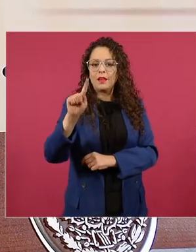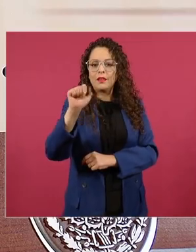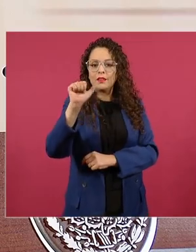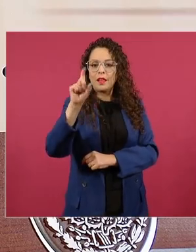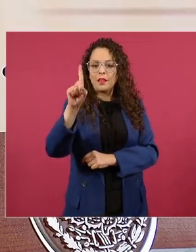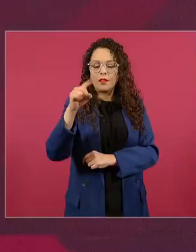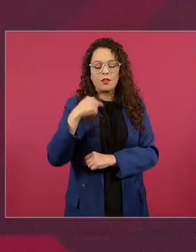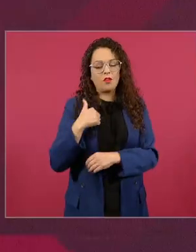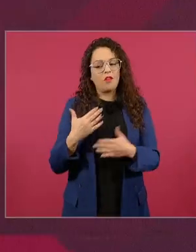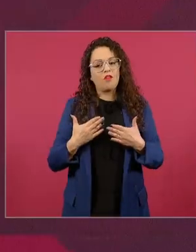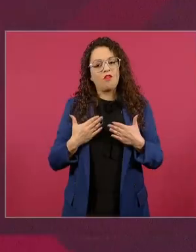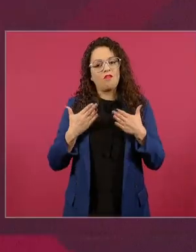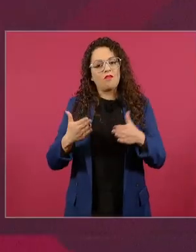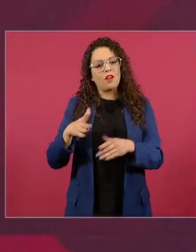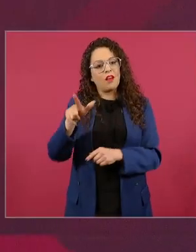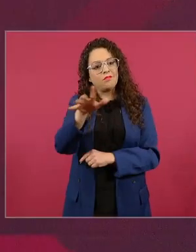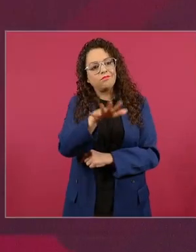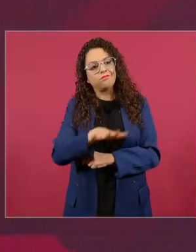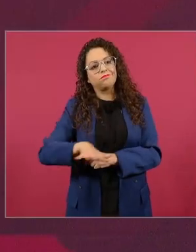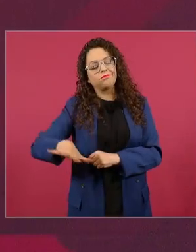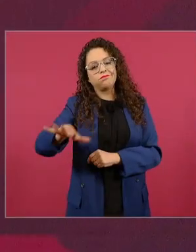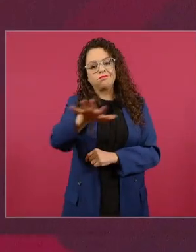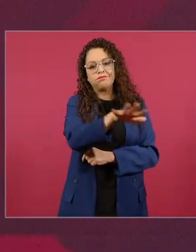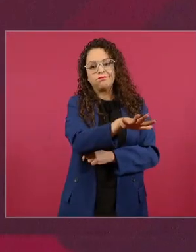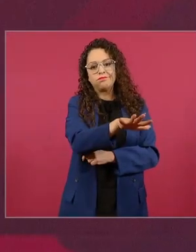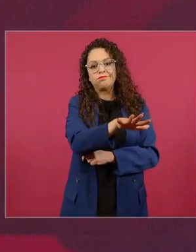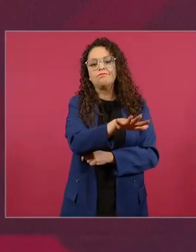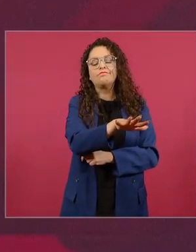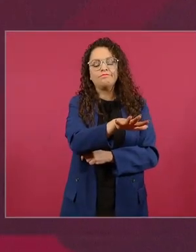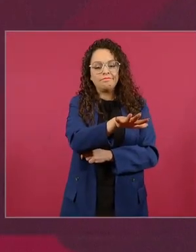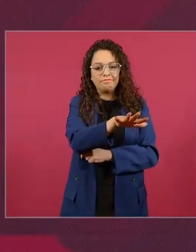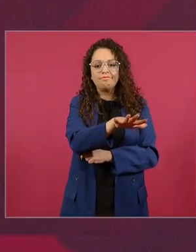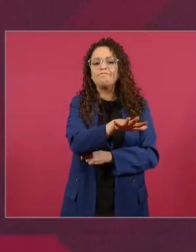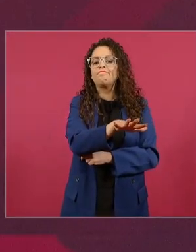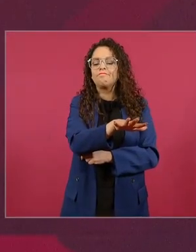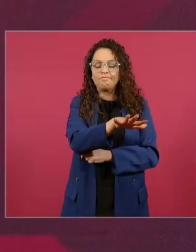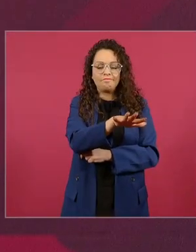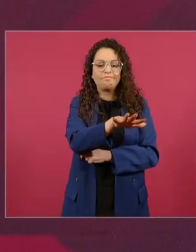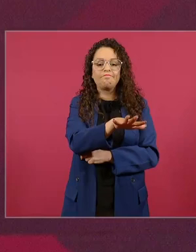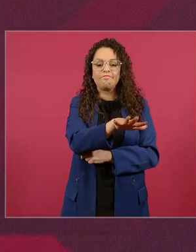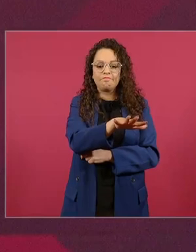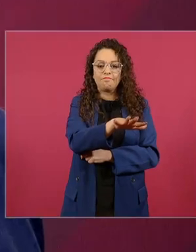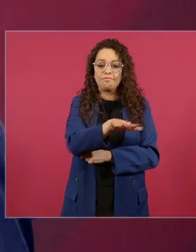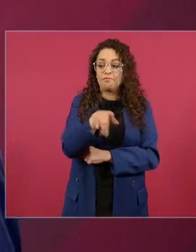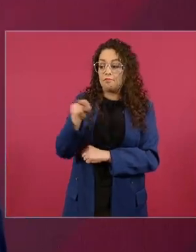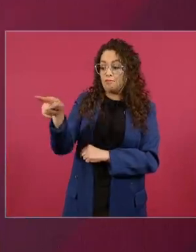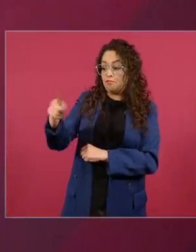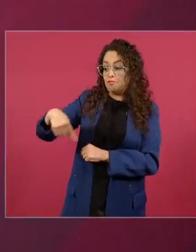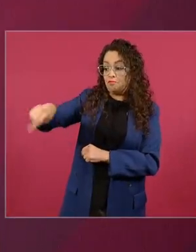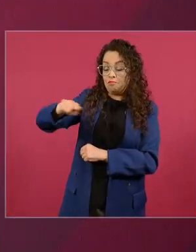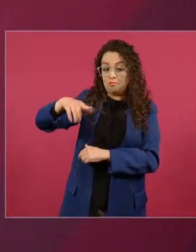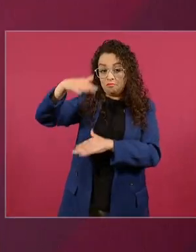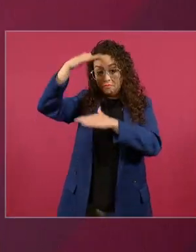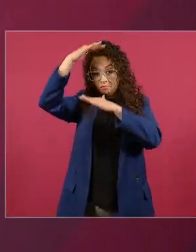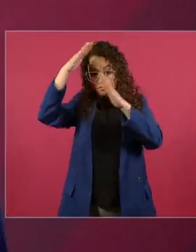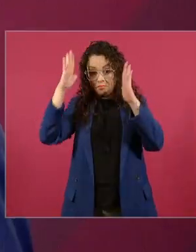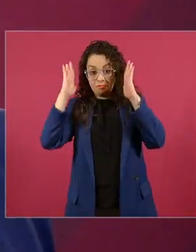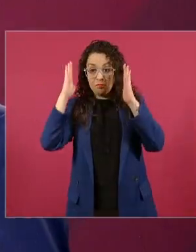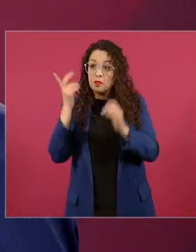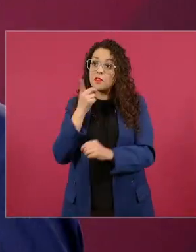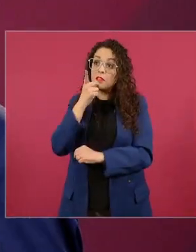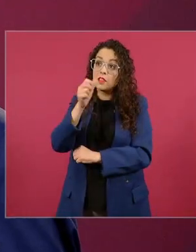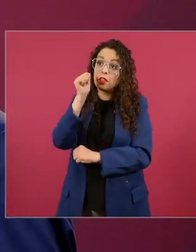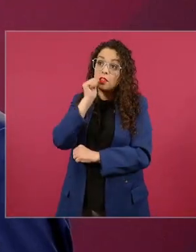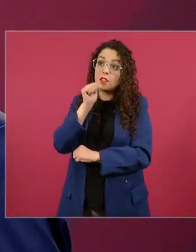creo en lo que sostienen los conservadores de que el pueblo